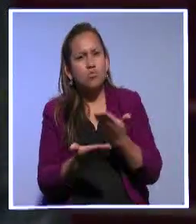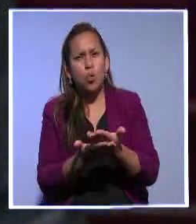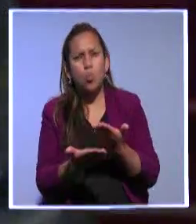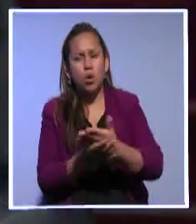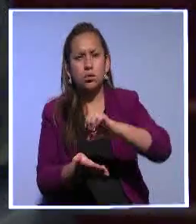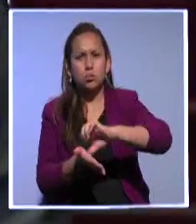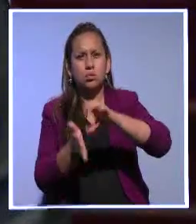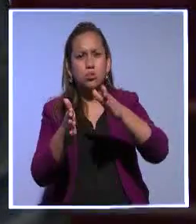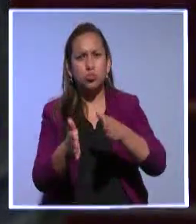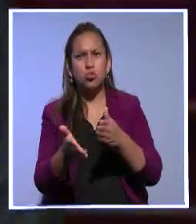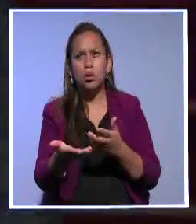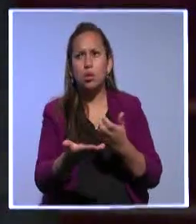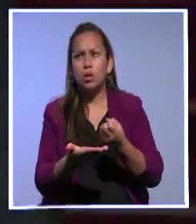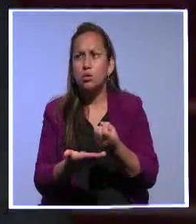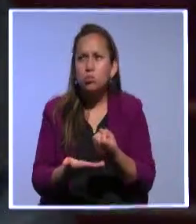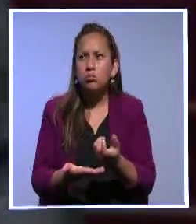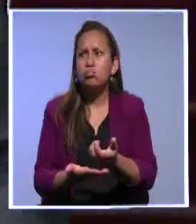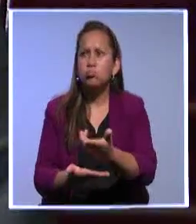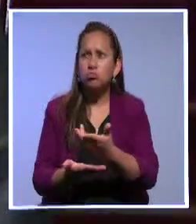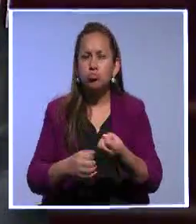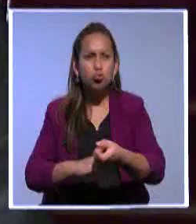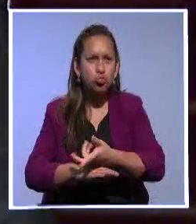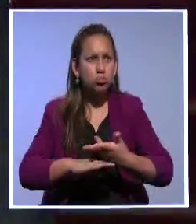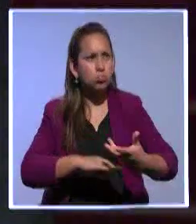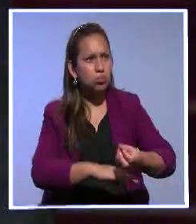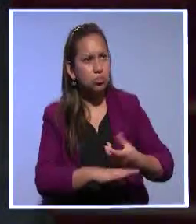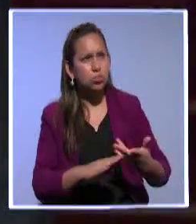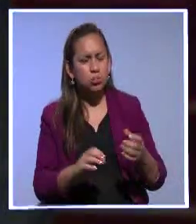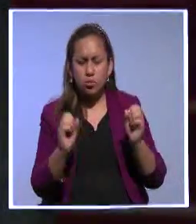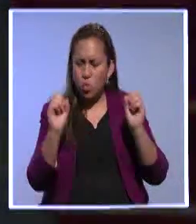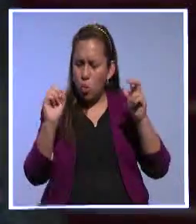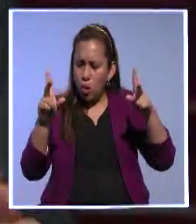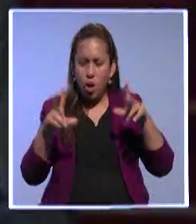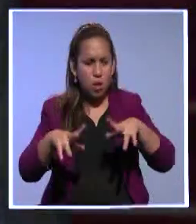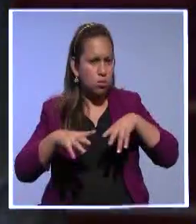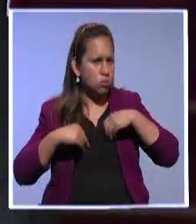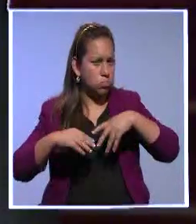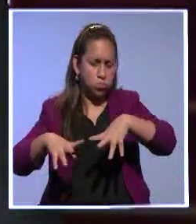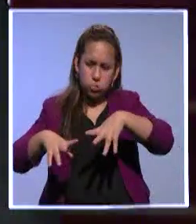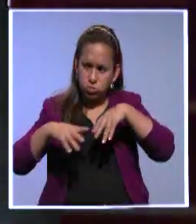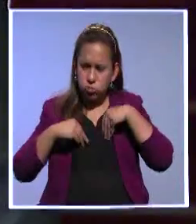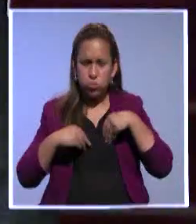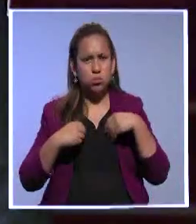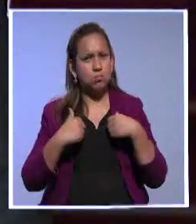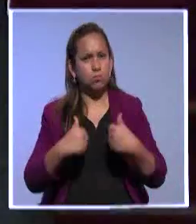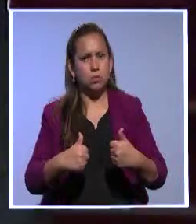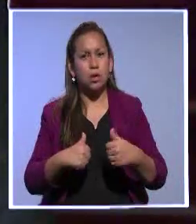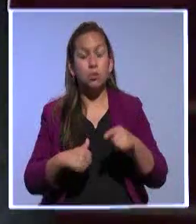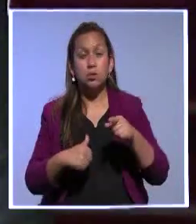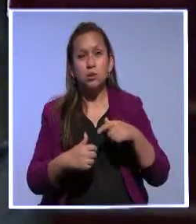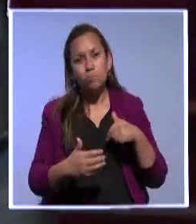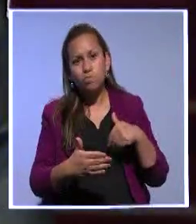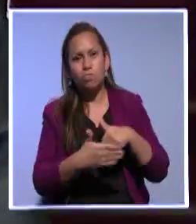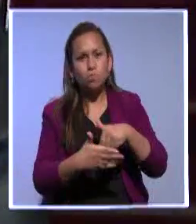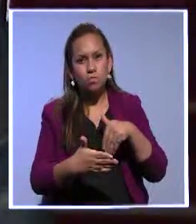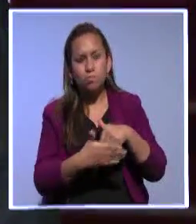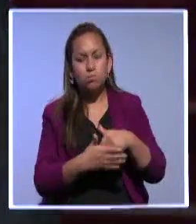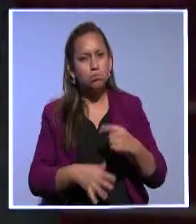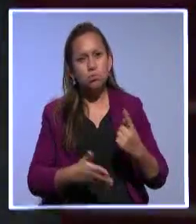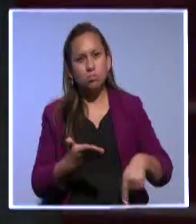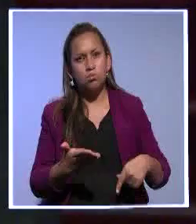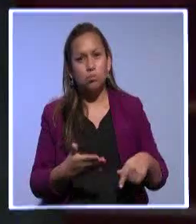tendrán que ser las que nutran este programa de gobierno, que fortalezcan la revolución ciudadana. Y tal vez el reto que tenemos ya en términos